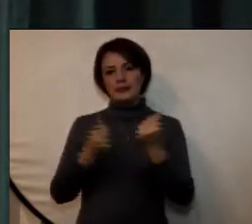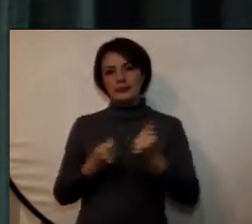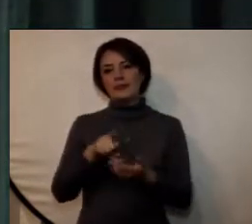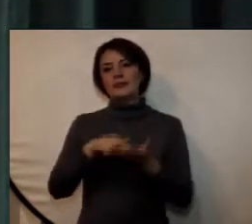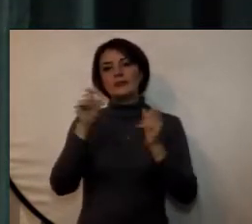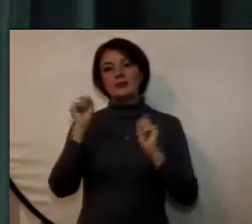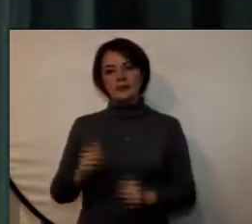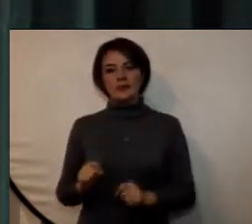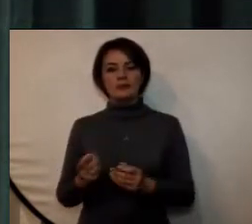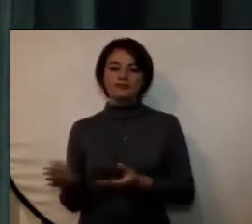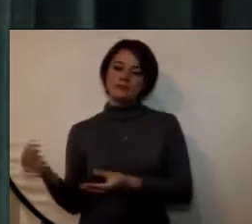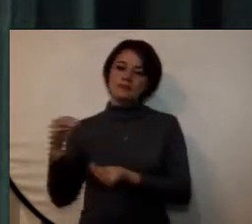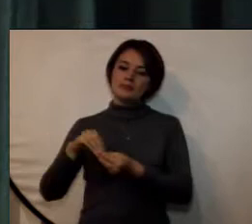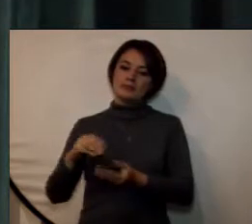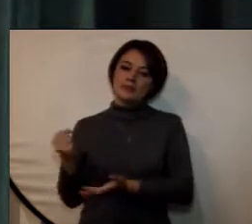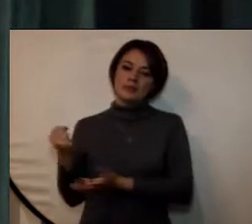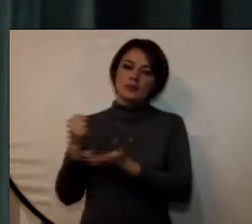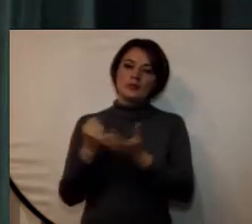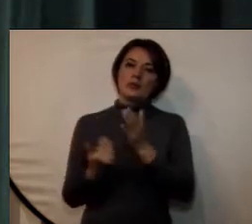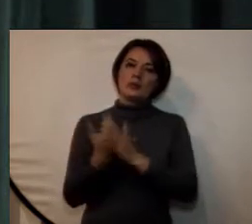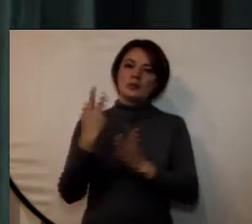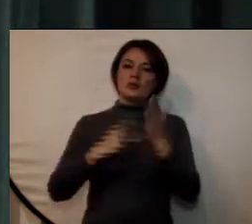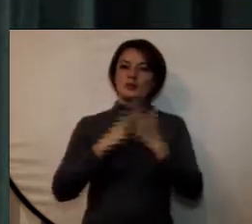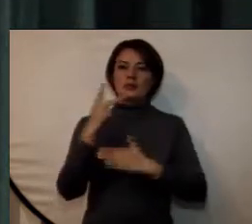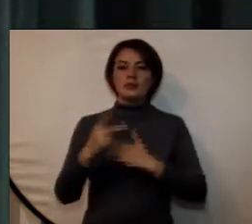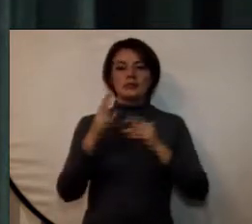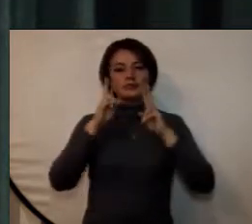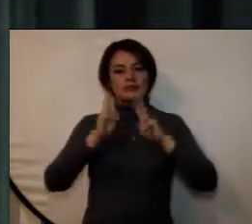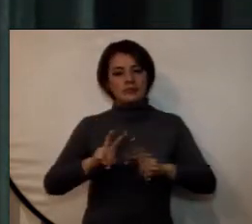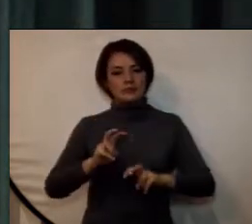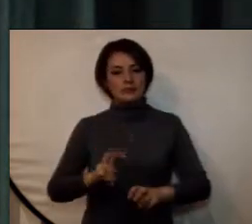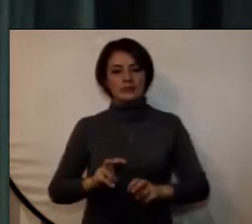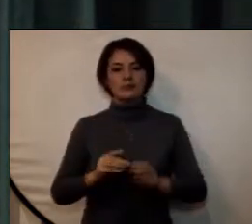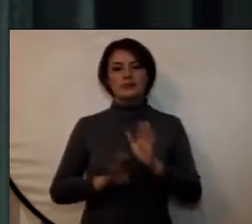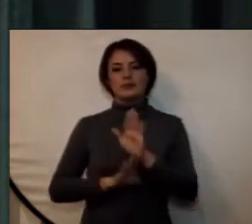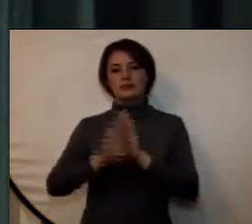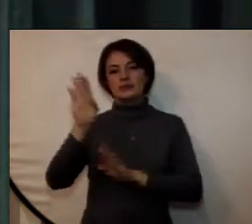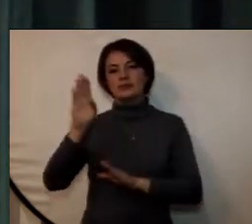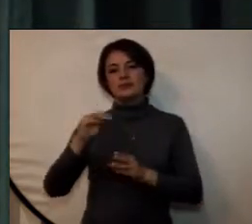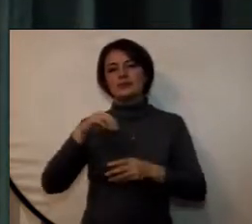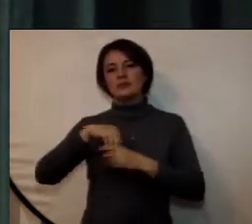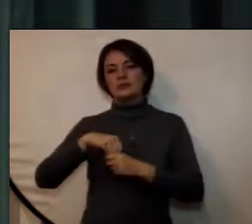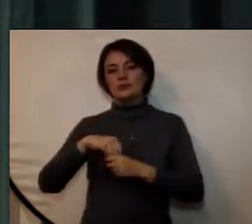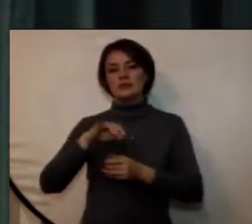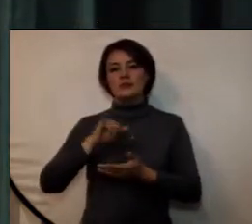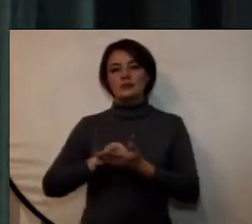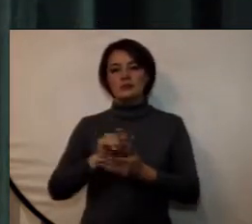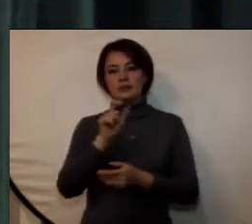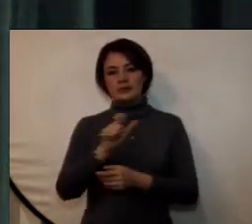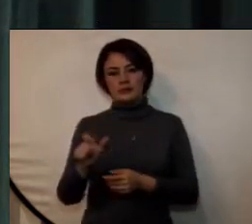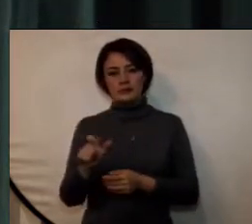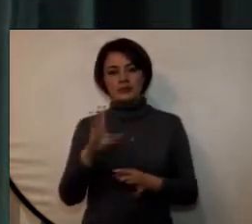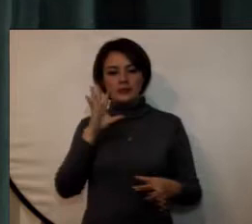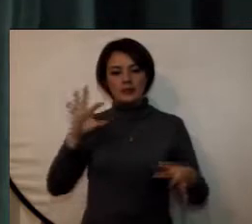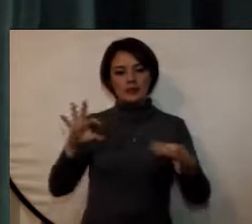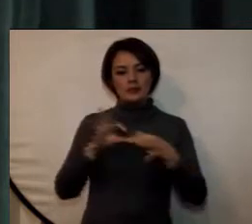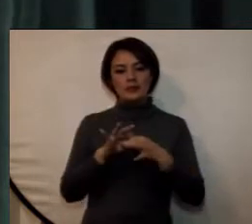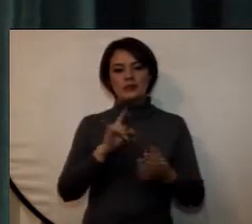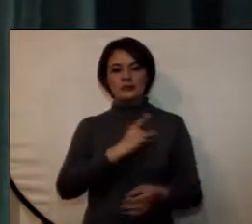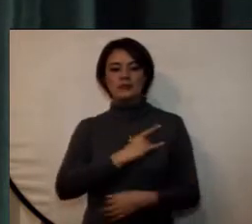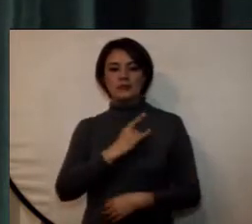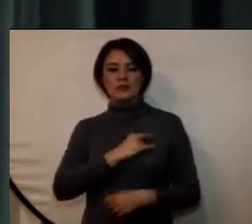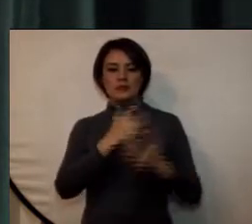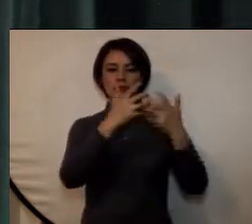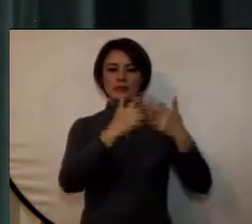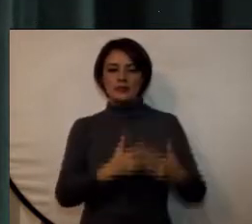permitan una mayor inversión en proyectos de investigación desarrollo e innovación fomentan la articulación de la universidad